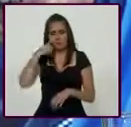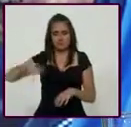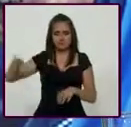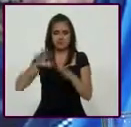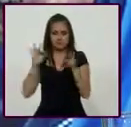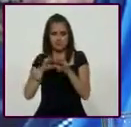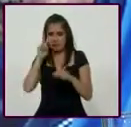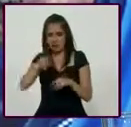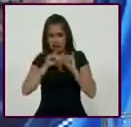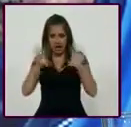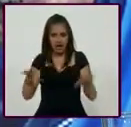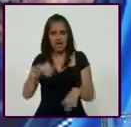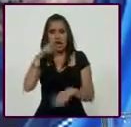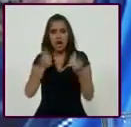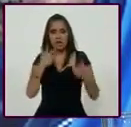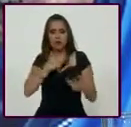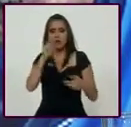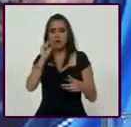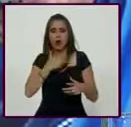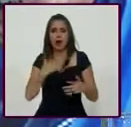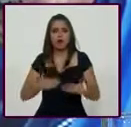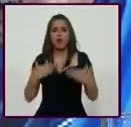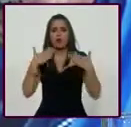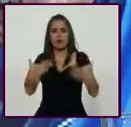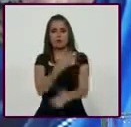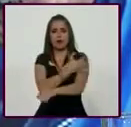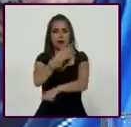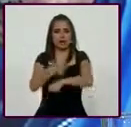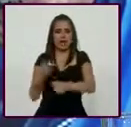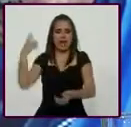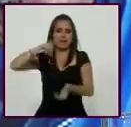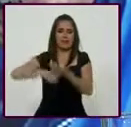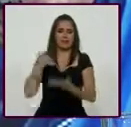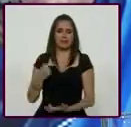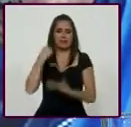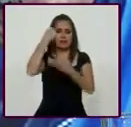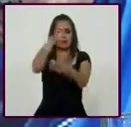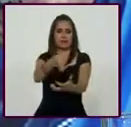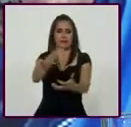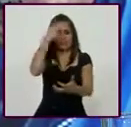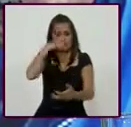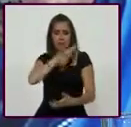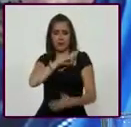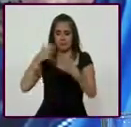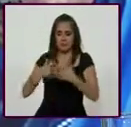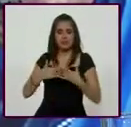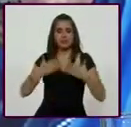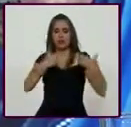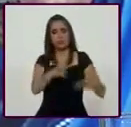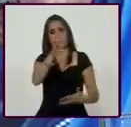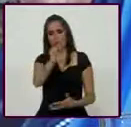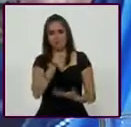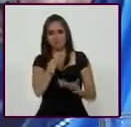Hay una cierta desconfianza por la eficacia, eficiencia, transparencia y efectividad de los recursos que done la iniciativa privada. Creo